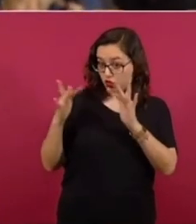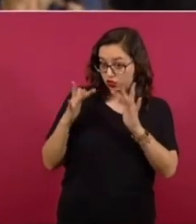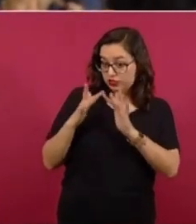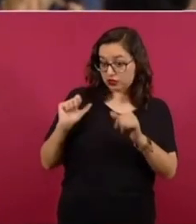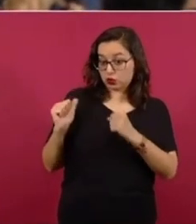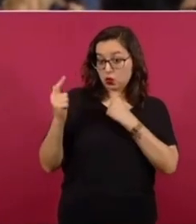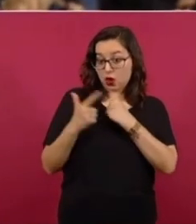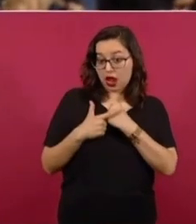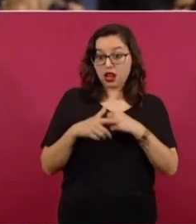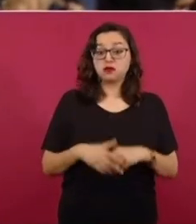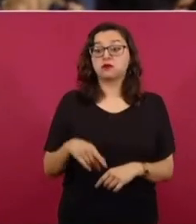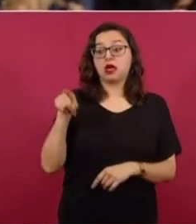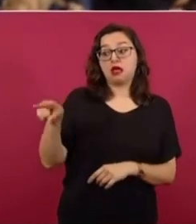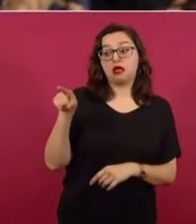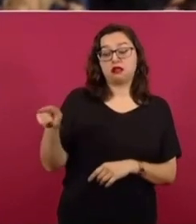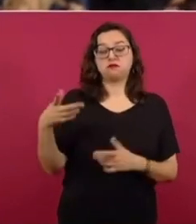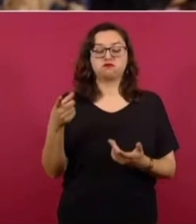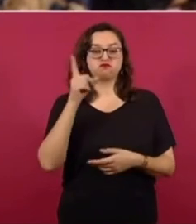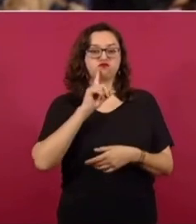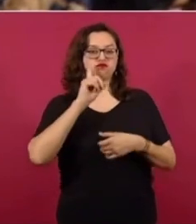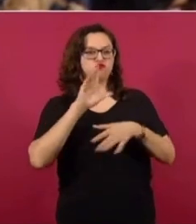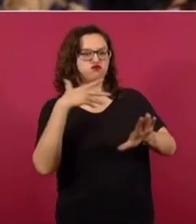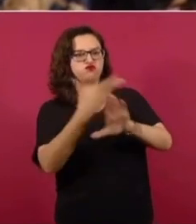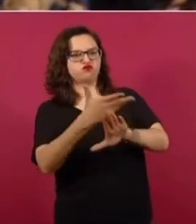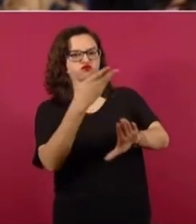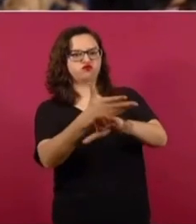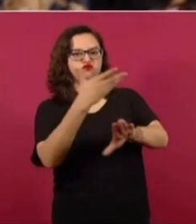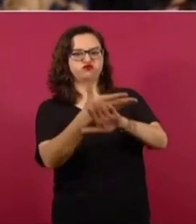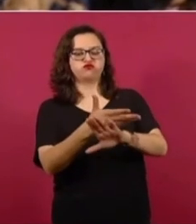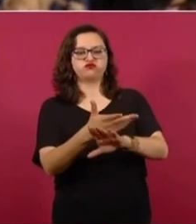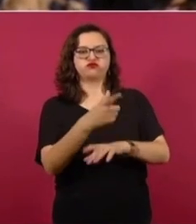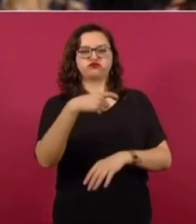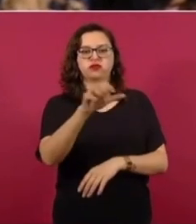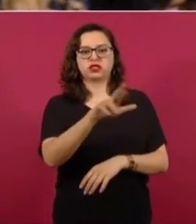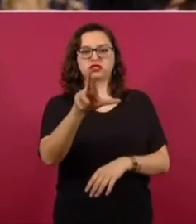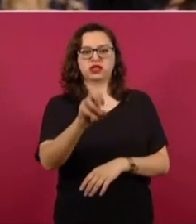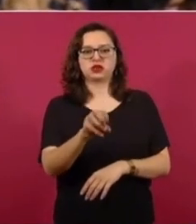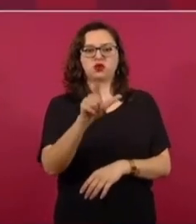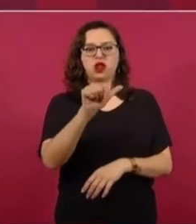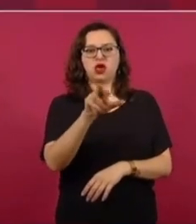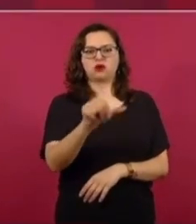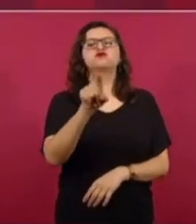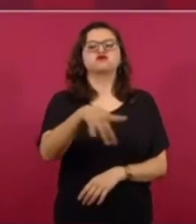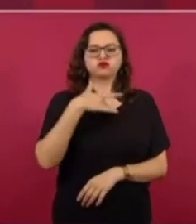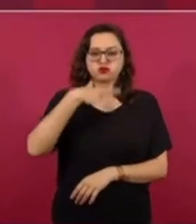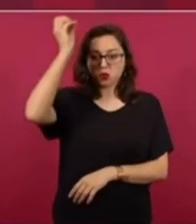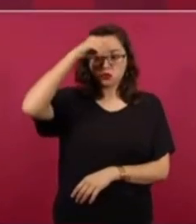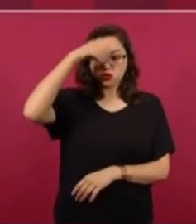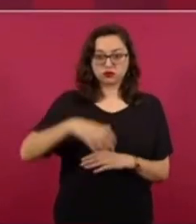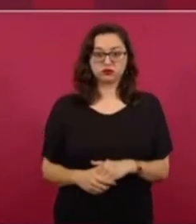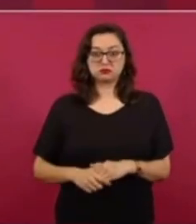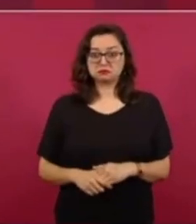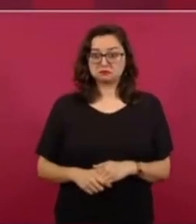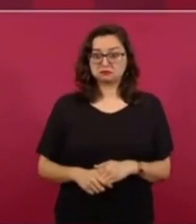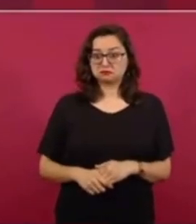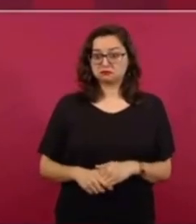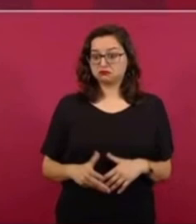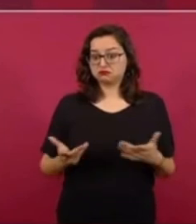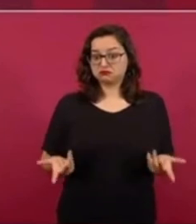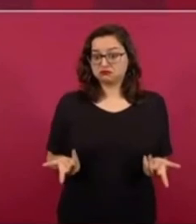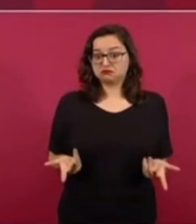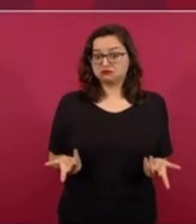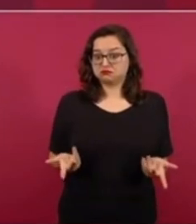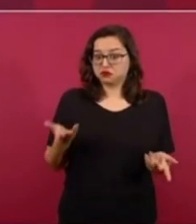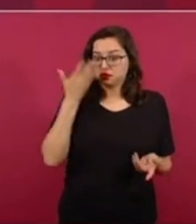que hizo el llamado Niño Verde en contra de la candidata de oposición en Quintana Roo de Laura Fernández? No tengo información sobre